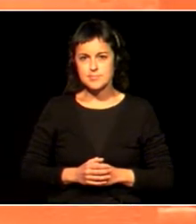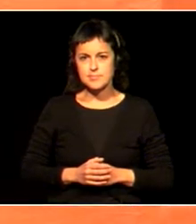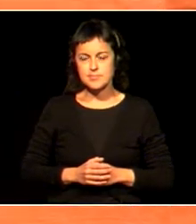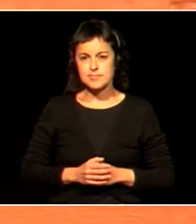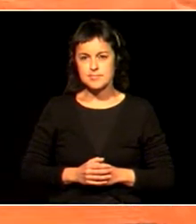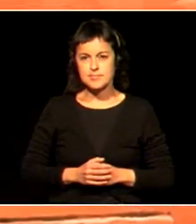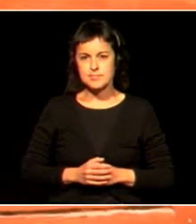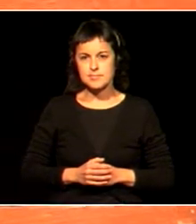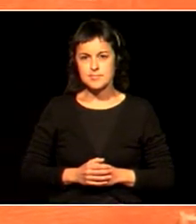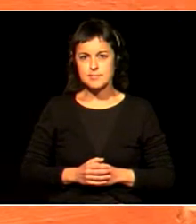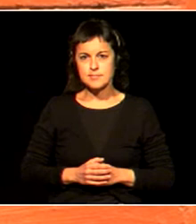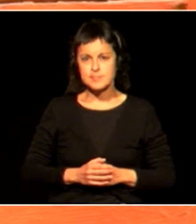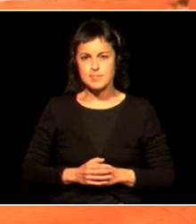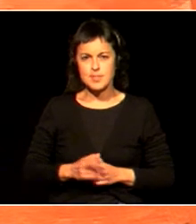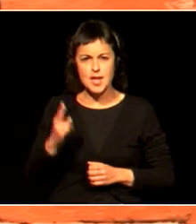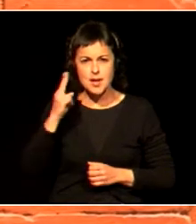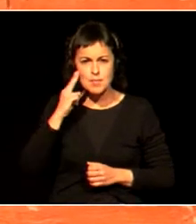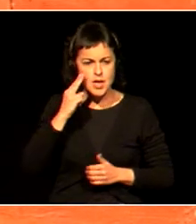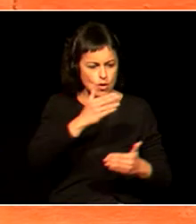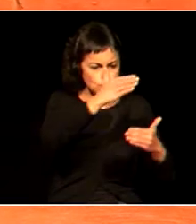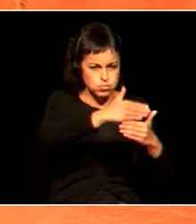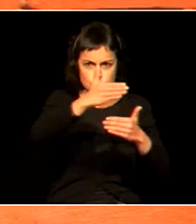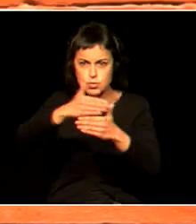Beldurren ormak hautsi dutza hon.